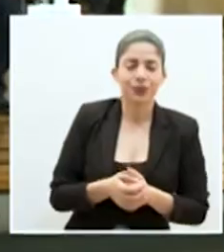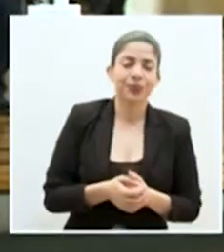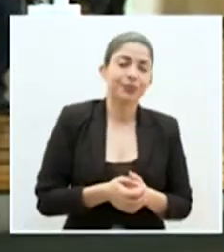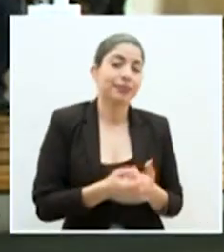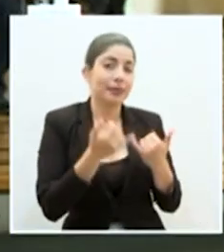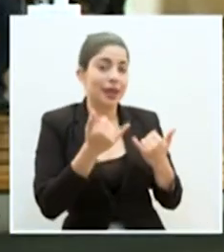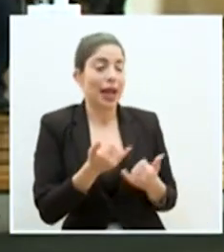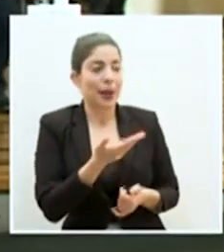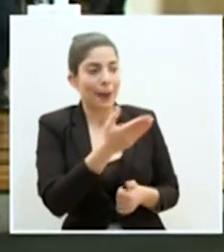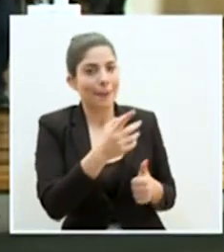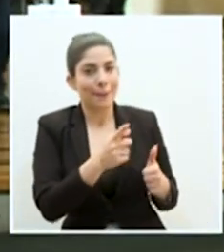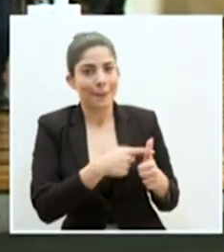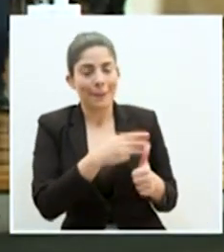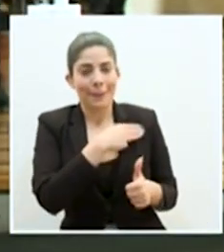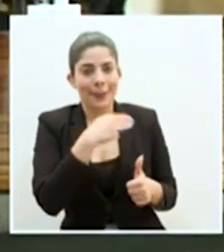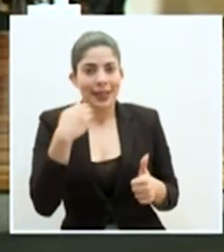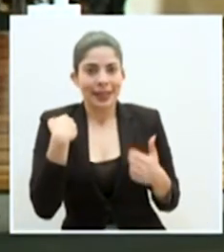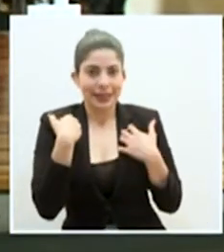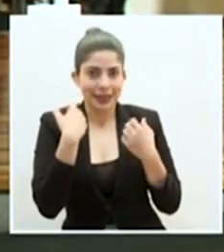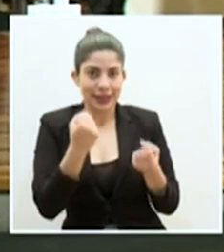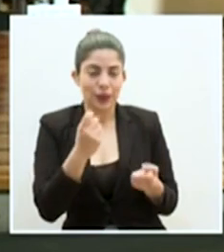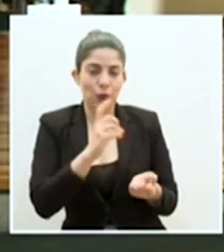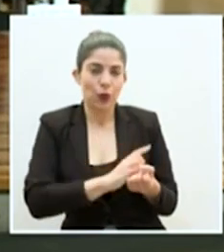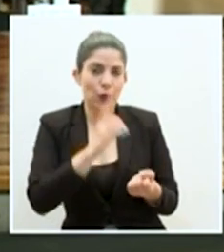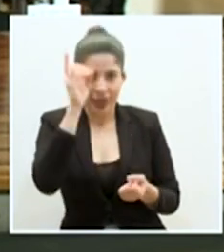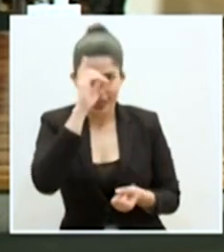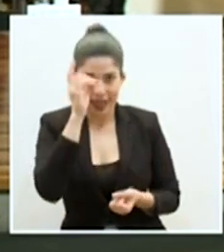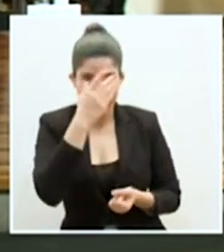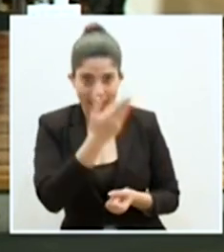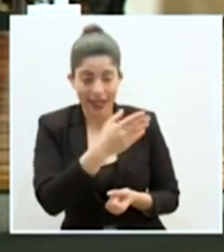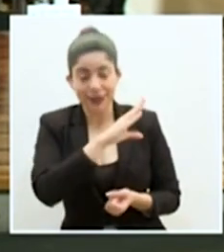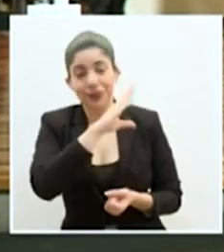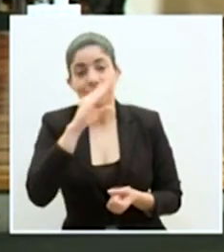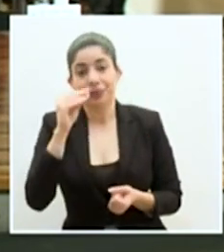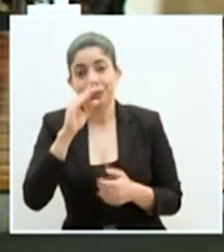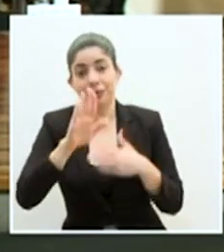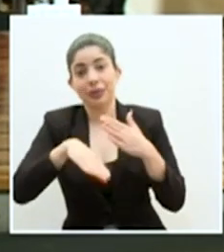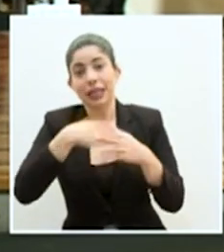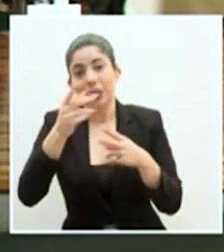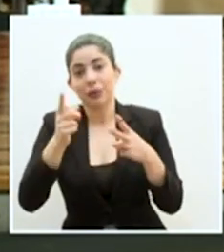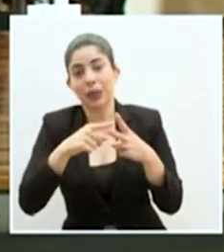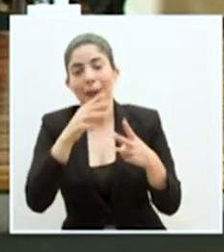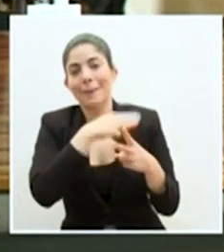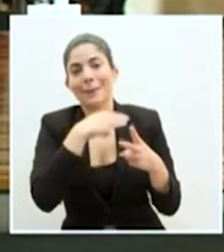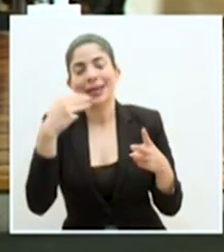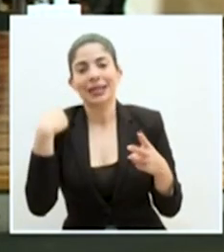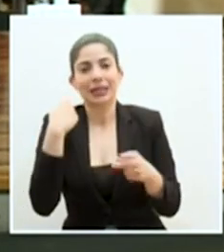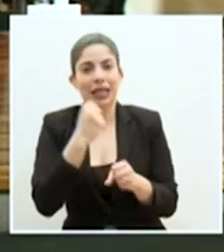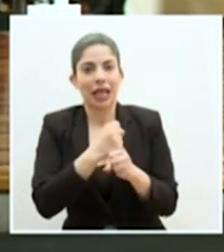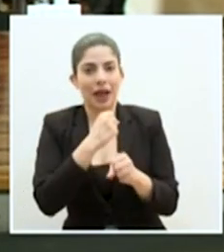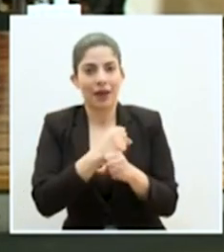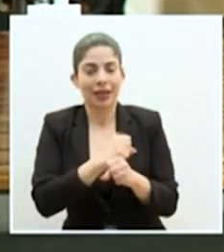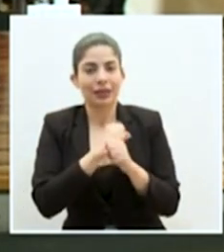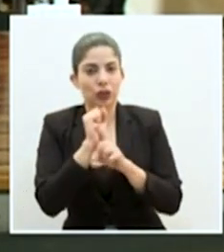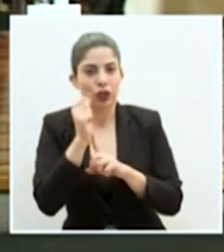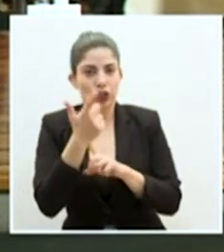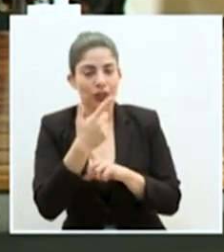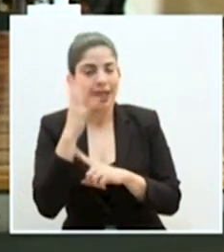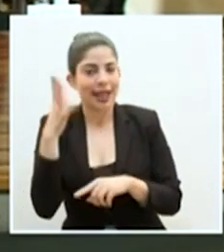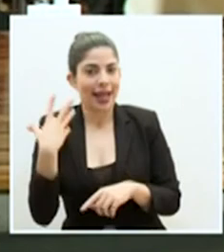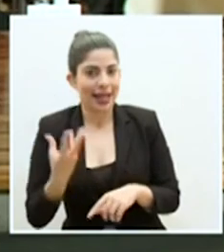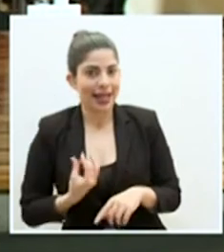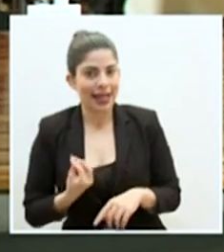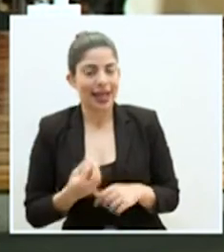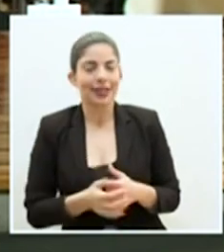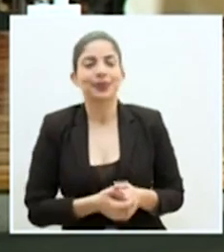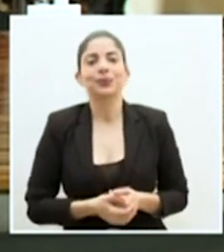Escuchamos primero al Ministro de Salud, el doctor Daniel Salas, y luego a la Ministra de Trabajo y Seguridad Social, doña